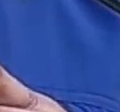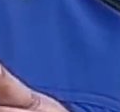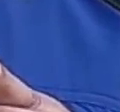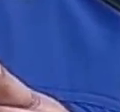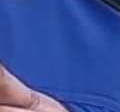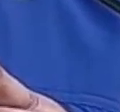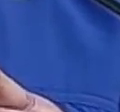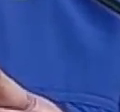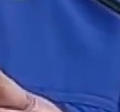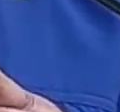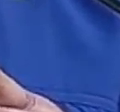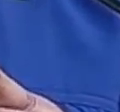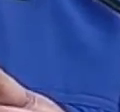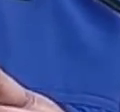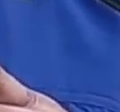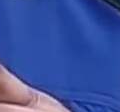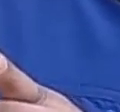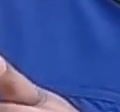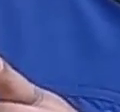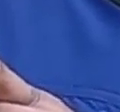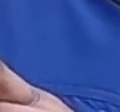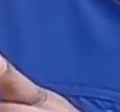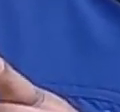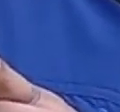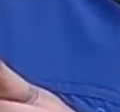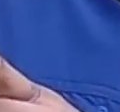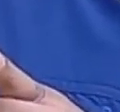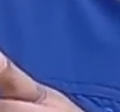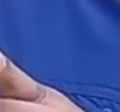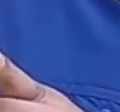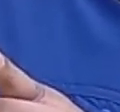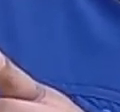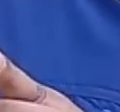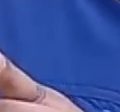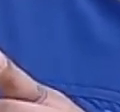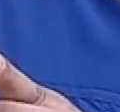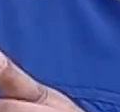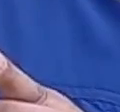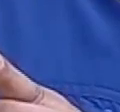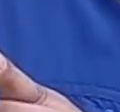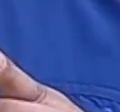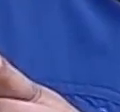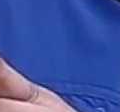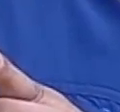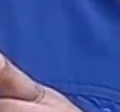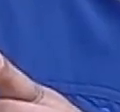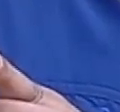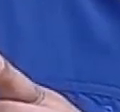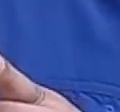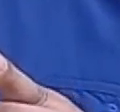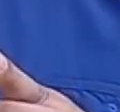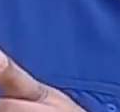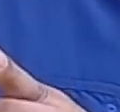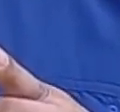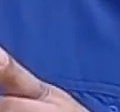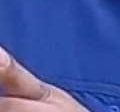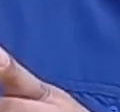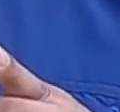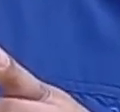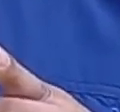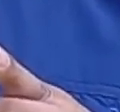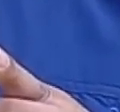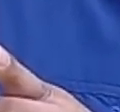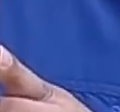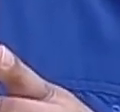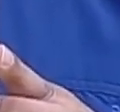agroeconomía productiva, hacia el modelo agroeconómico productivo, fíjense ustedes, es importante